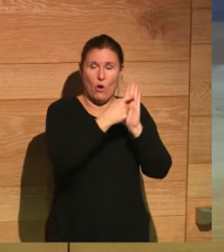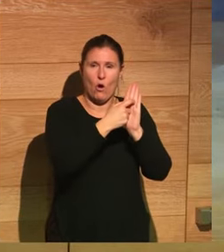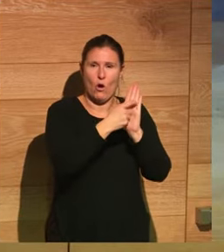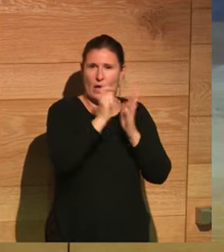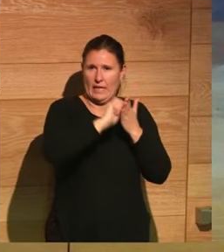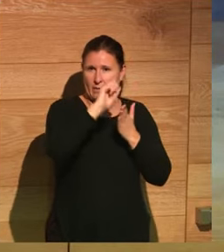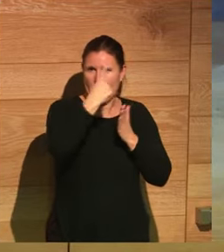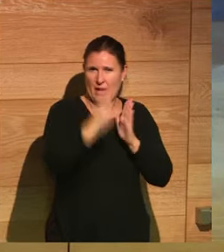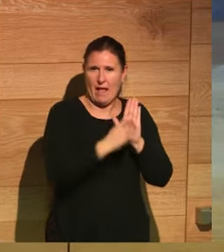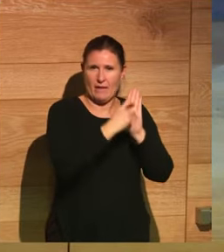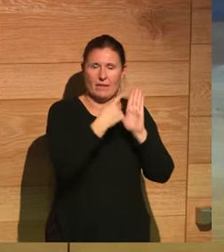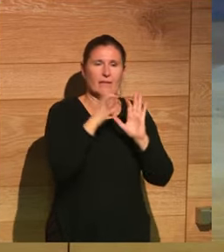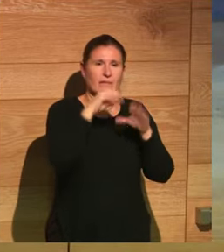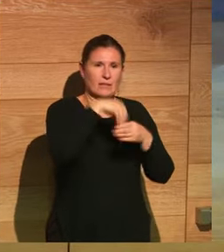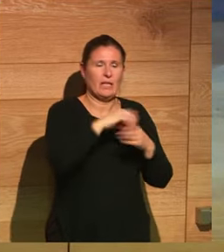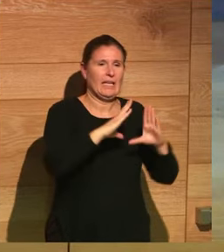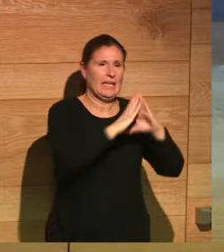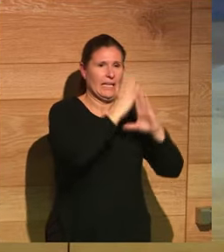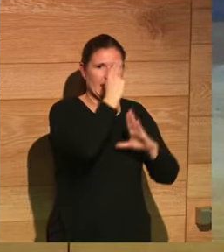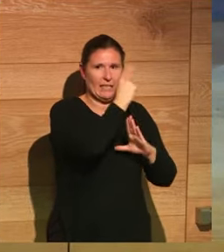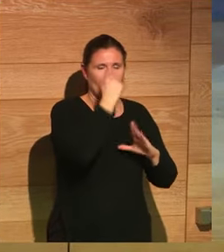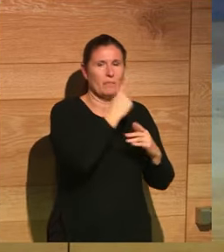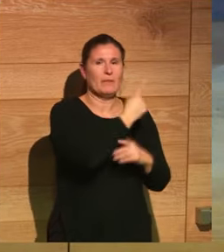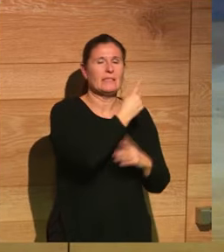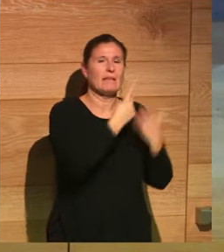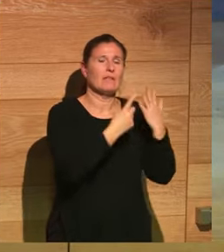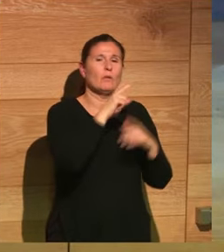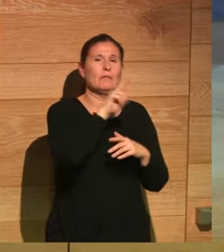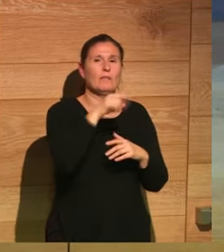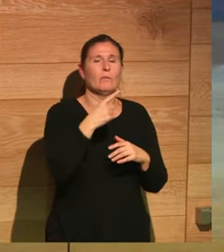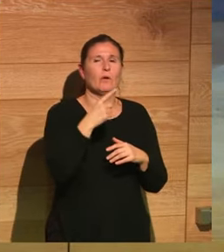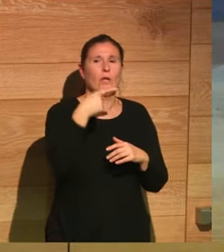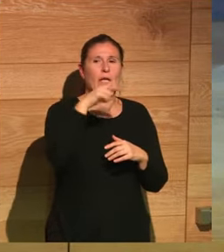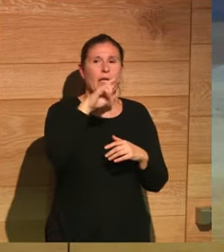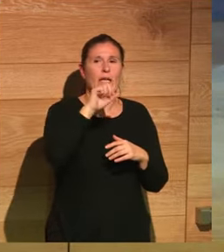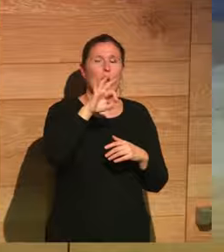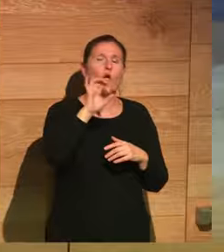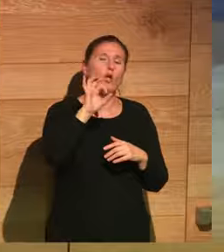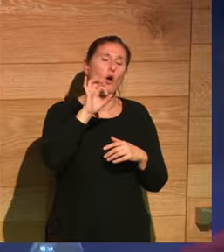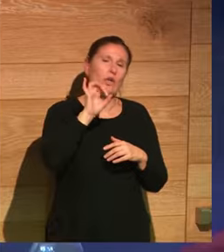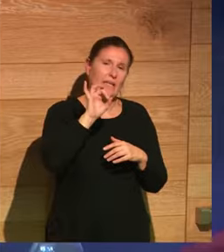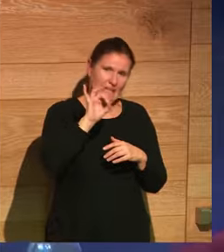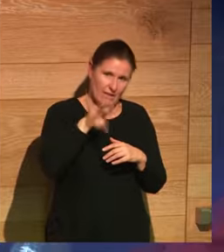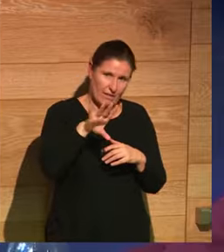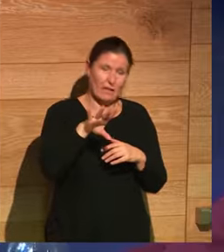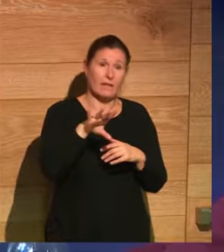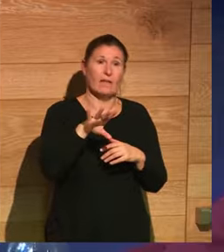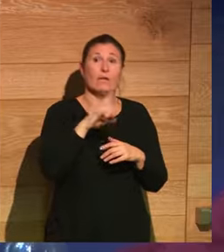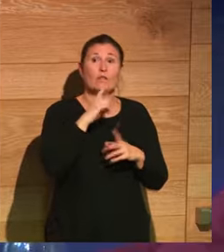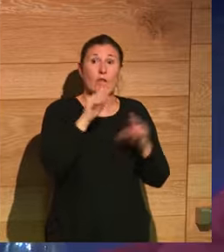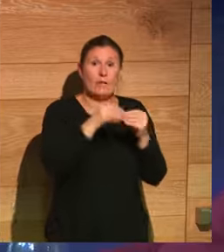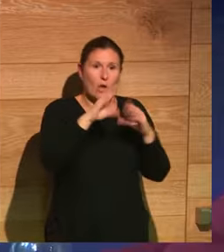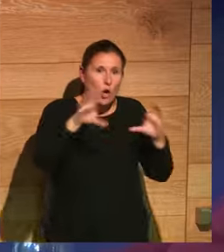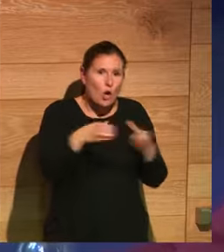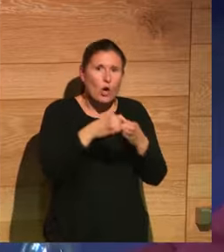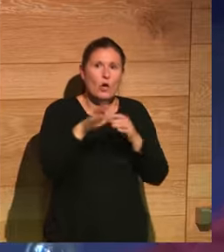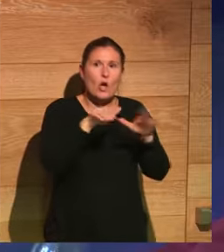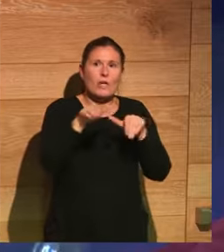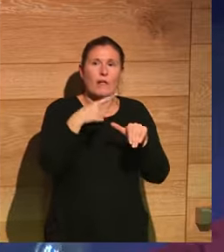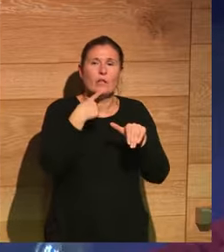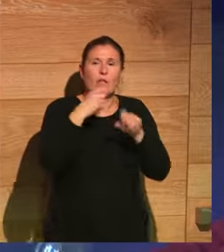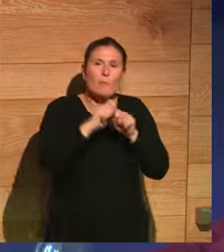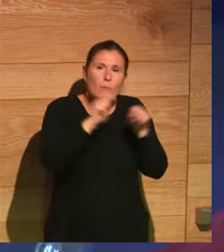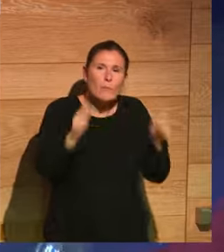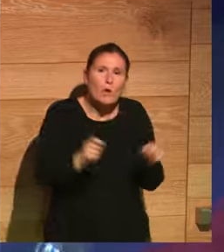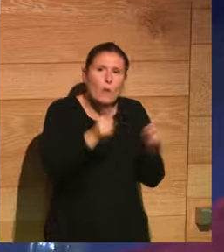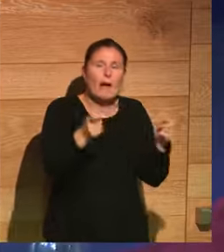vez escrita por la Iglesia católica en 1622, por Gregorio XV, cuando hizo una congregación de la propaganda de la fe